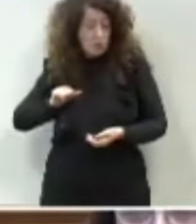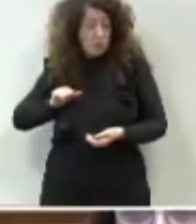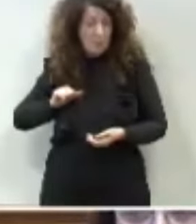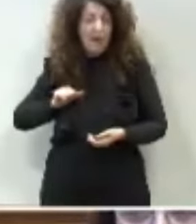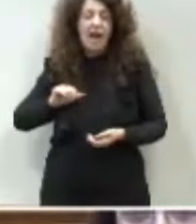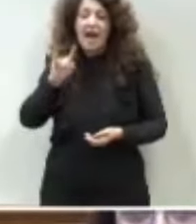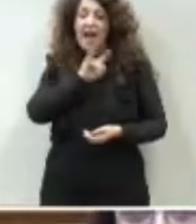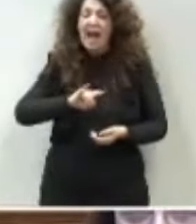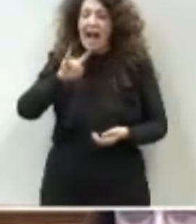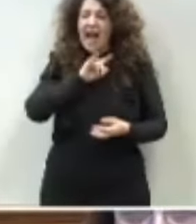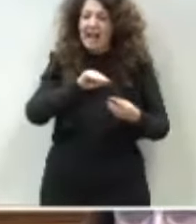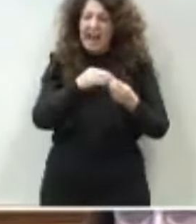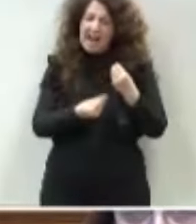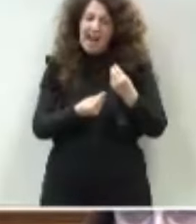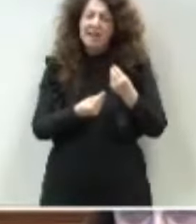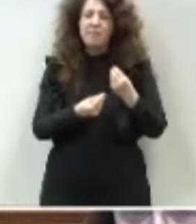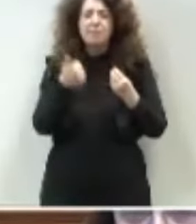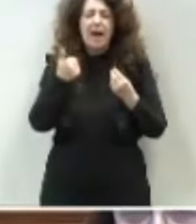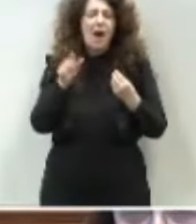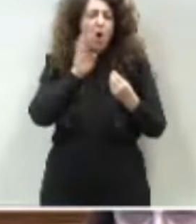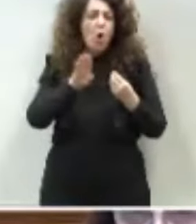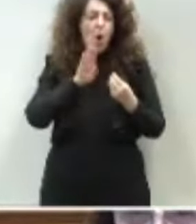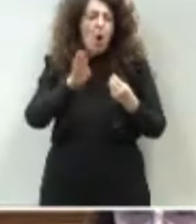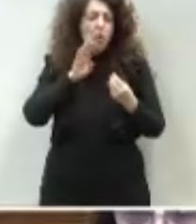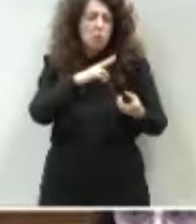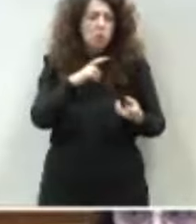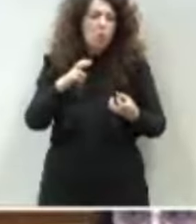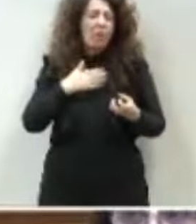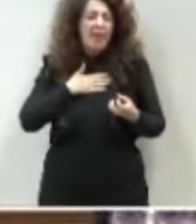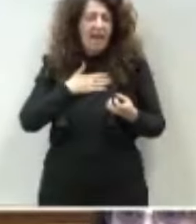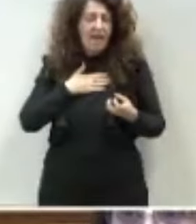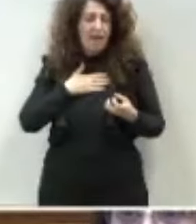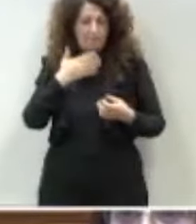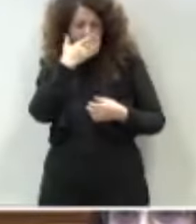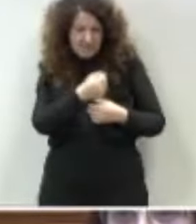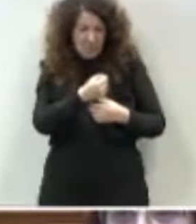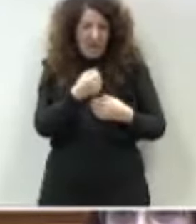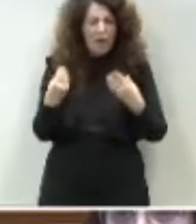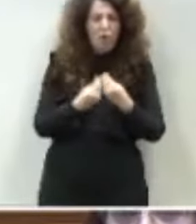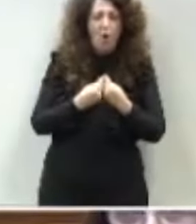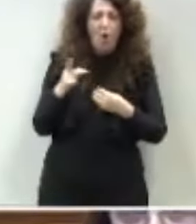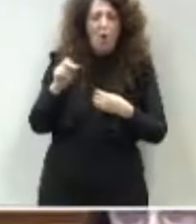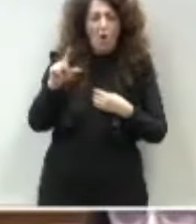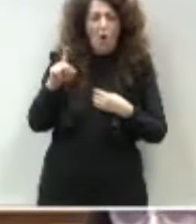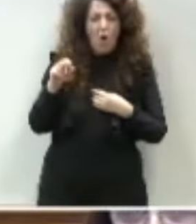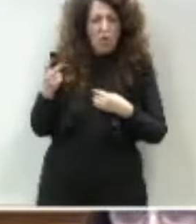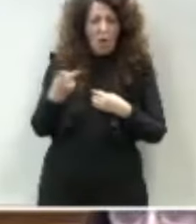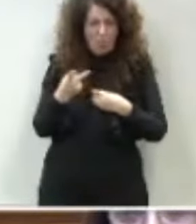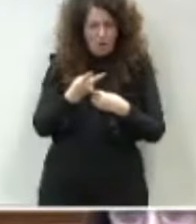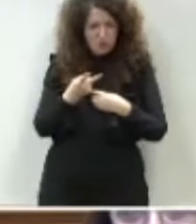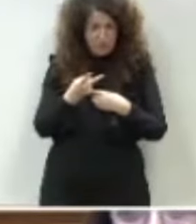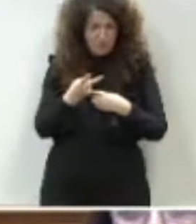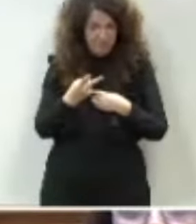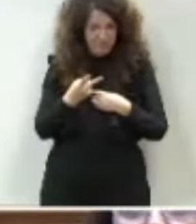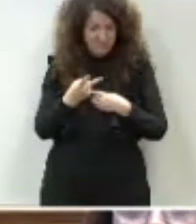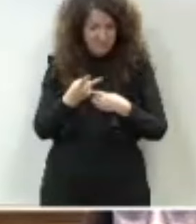contrató a la trama corrupta, Coldo, PSOE? Yo no le estoy preguntando si usted obedeció, que